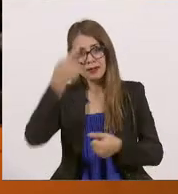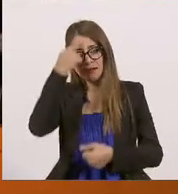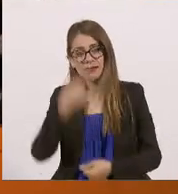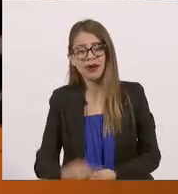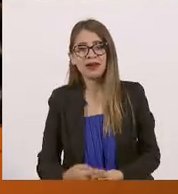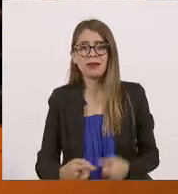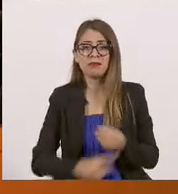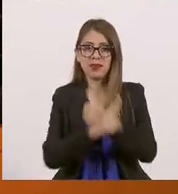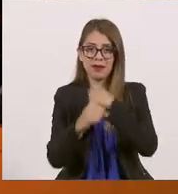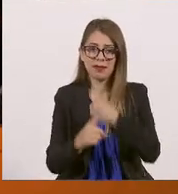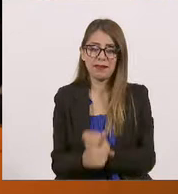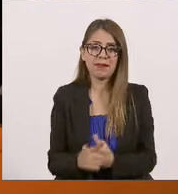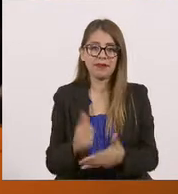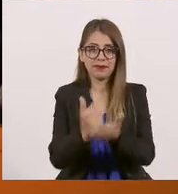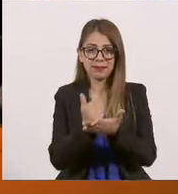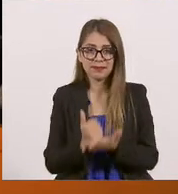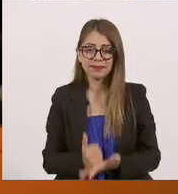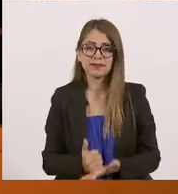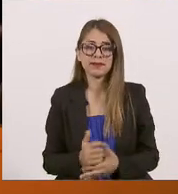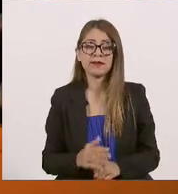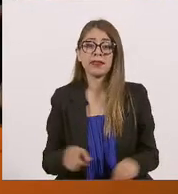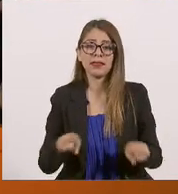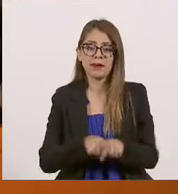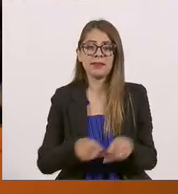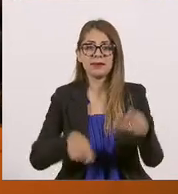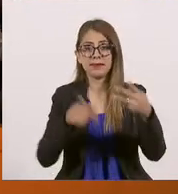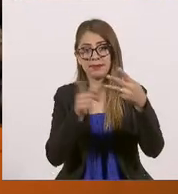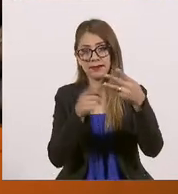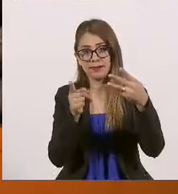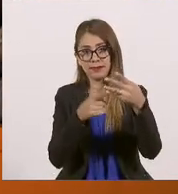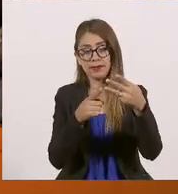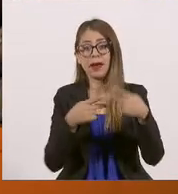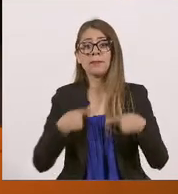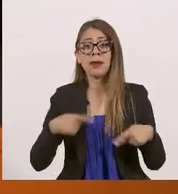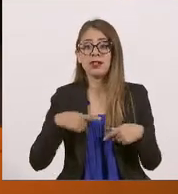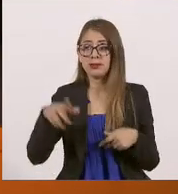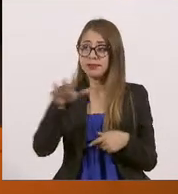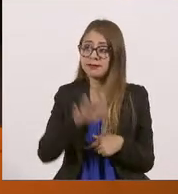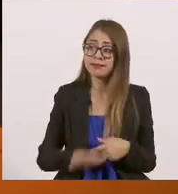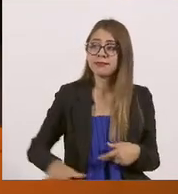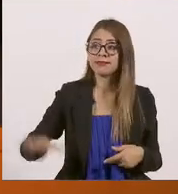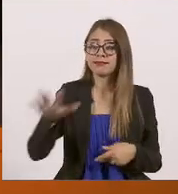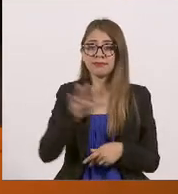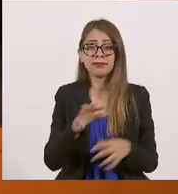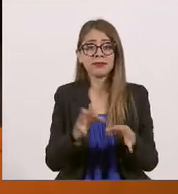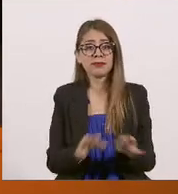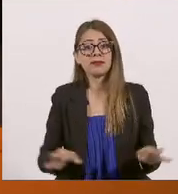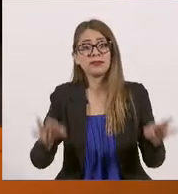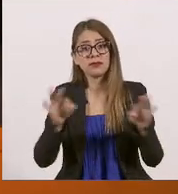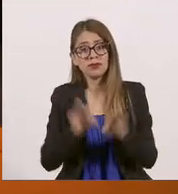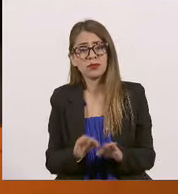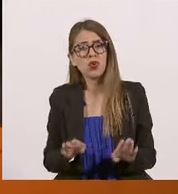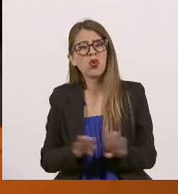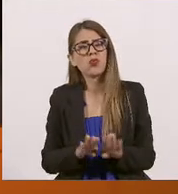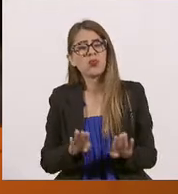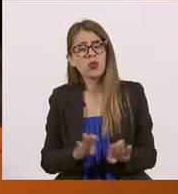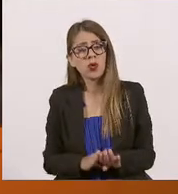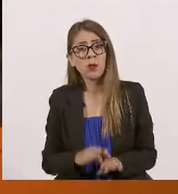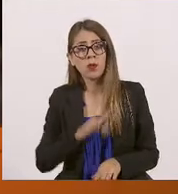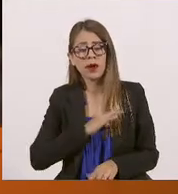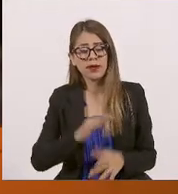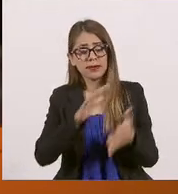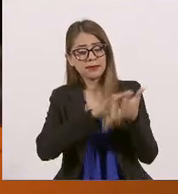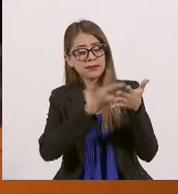Y la tercera capa tiene que ver justo con los ciudadanos, que es lo que hablábamos, ¿no? Cómo hacemos que las personas a través del libro y la